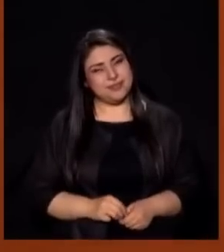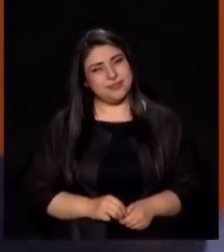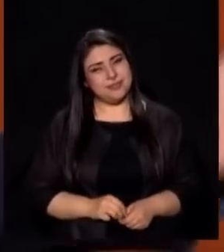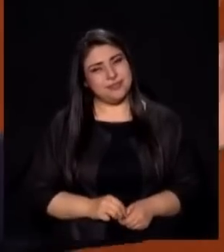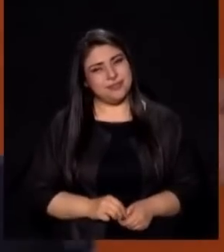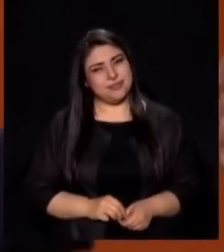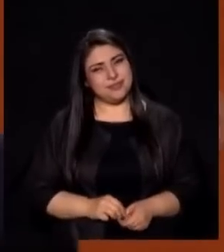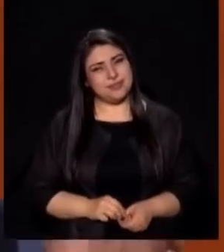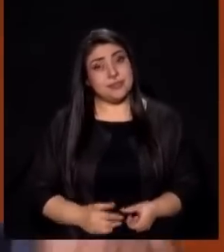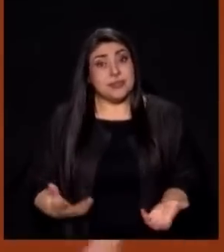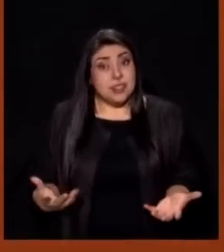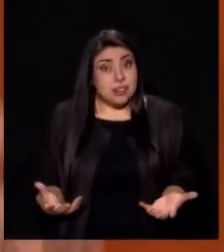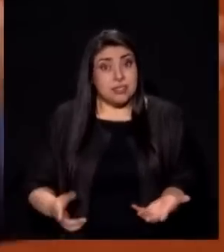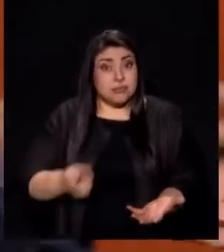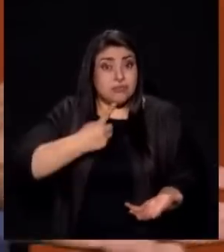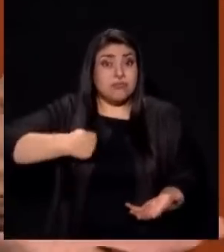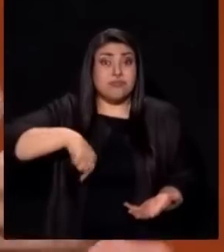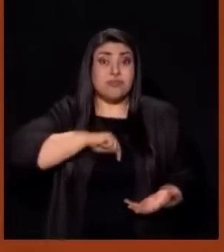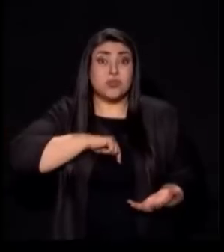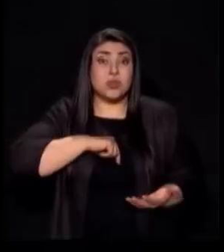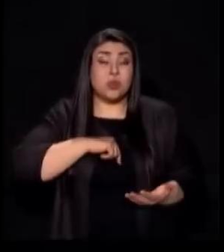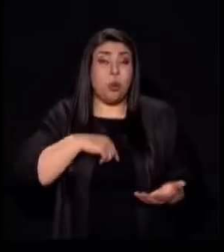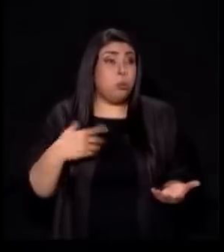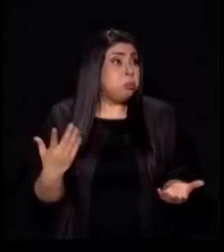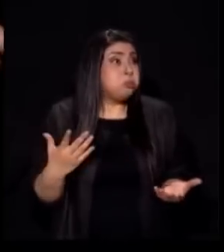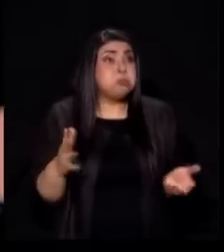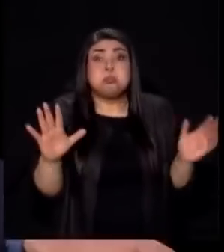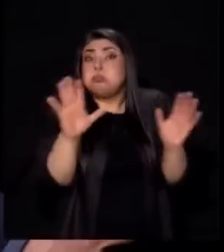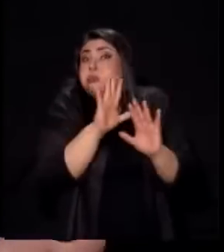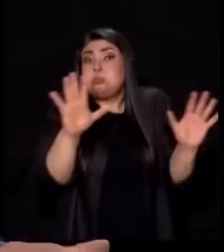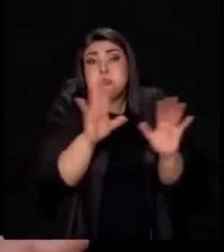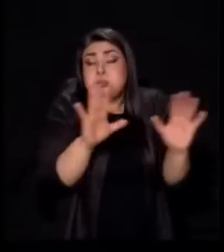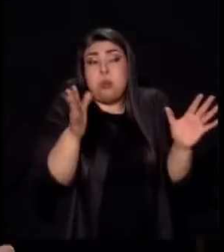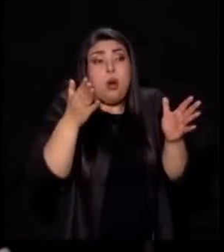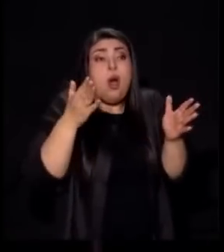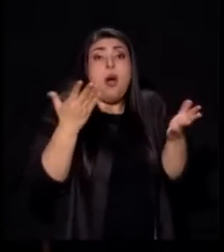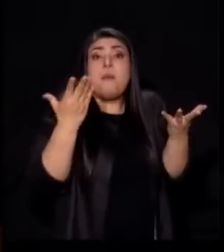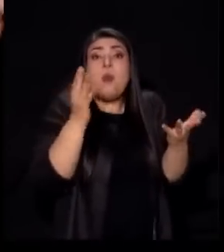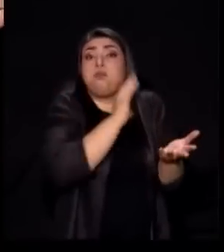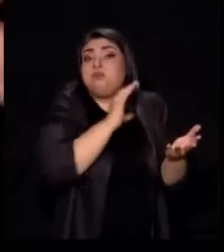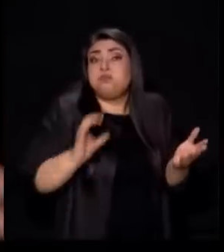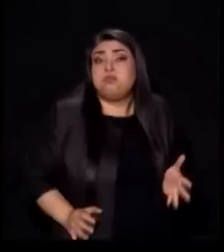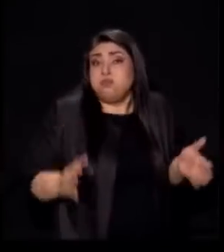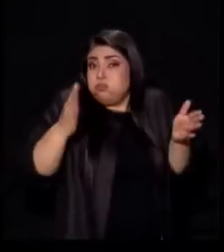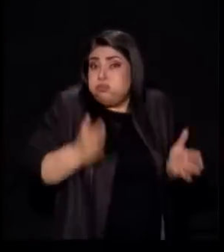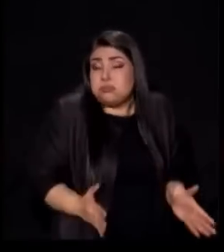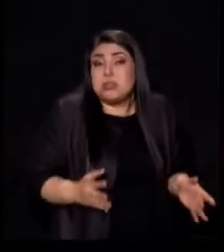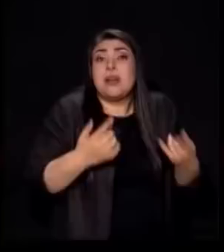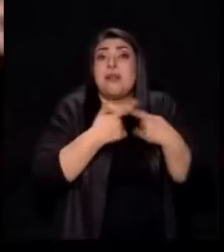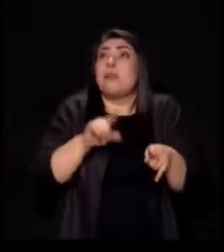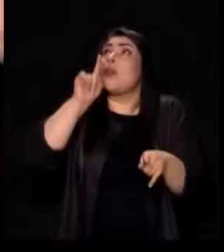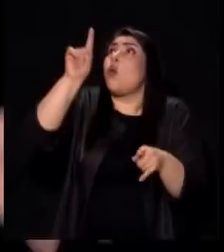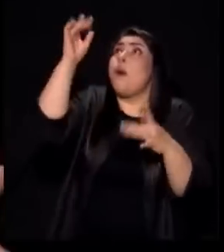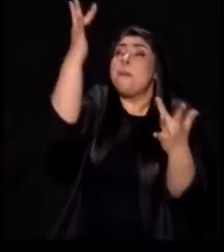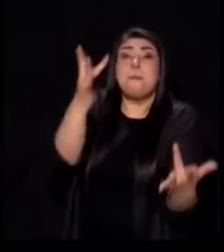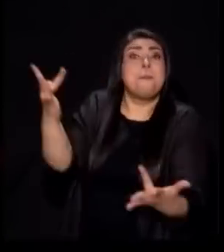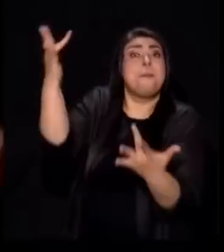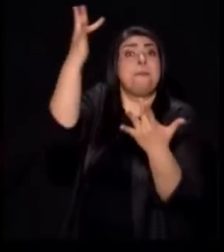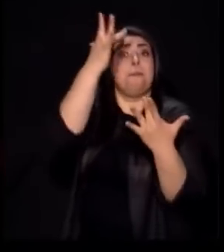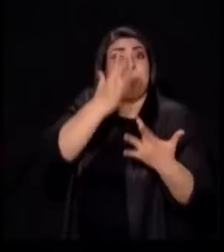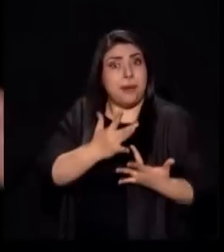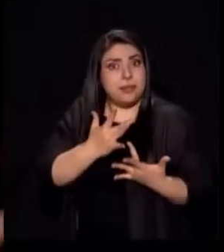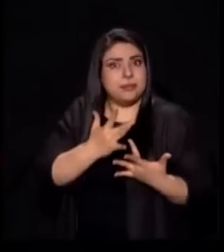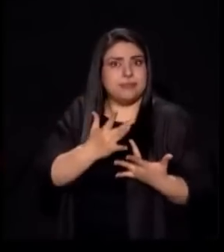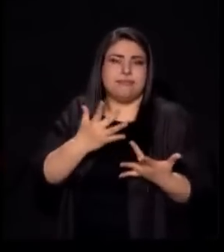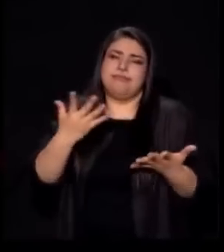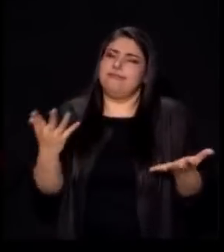Si los Que no Éramos Hijos De Justos Es decir De Justificados En Cristo Jesús Dios Tuvo Misericordia De Nosotros ¿Cómo No va